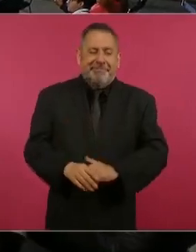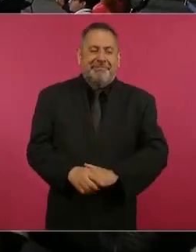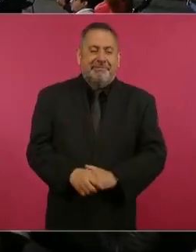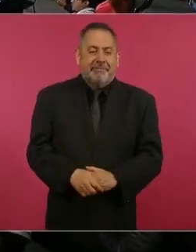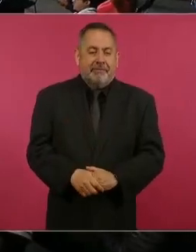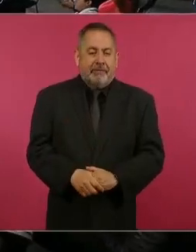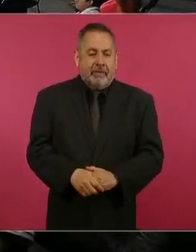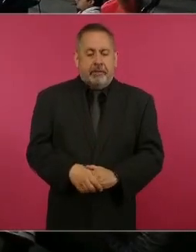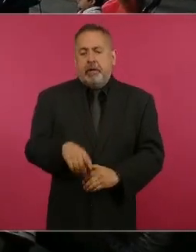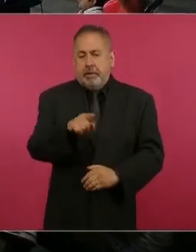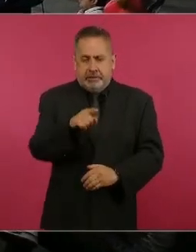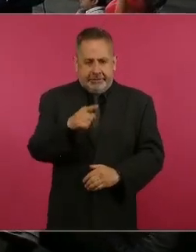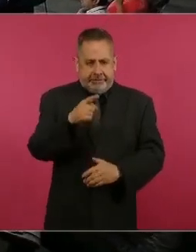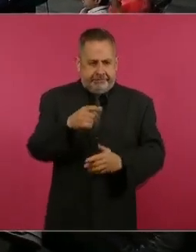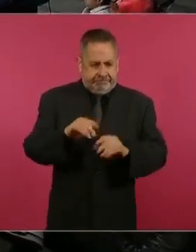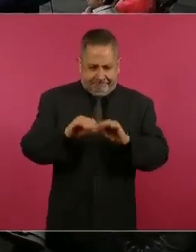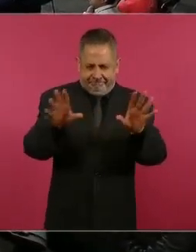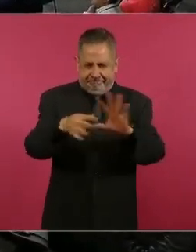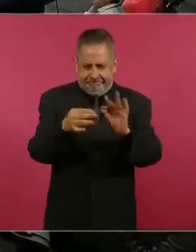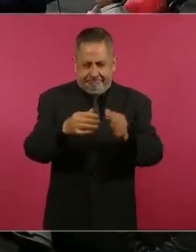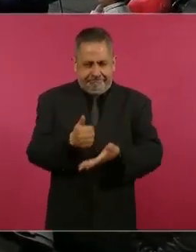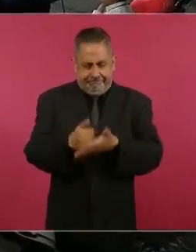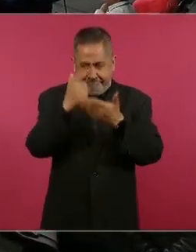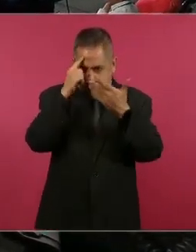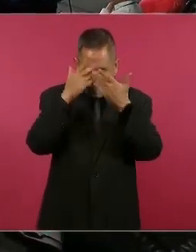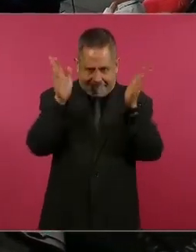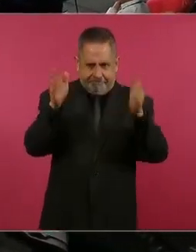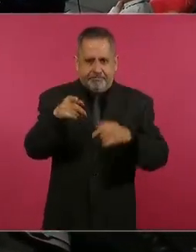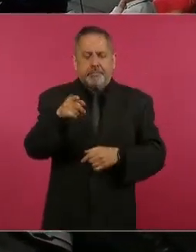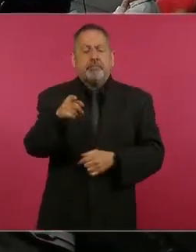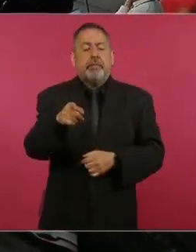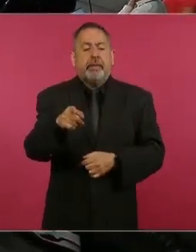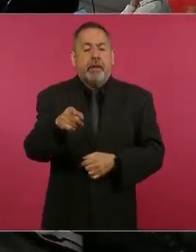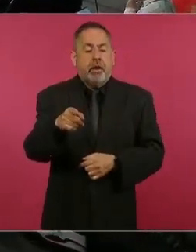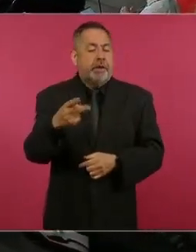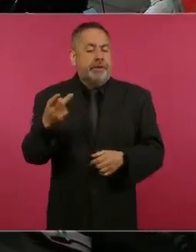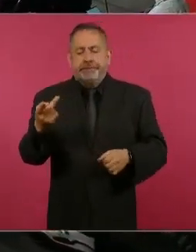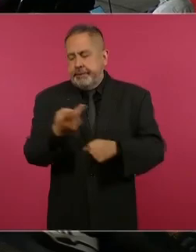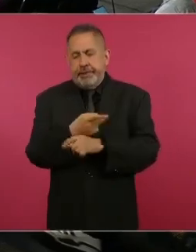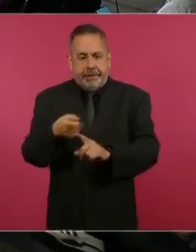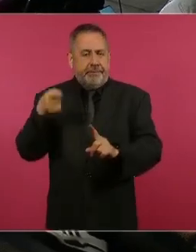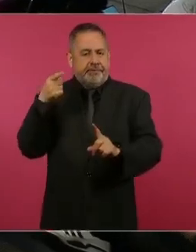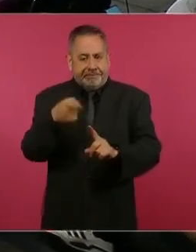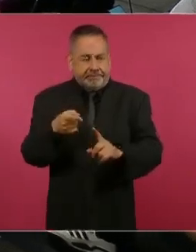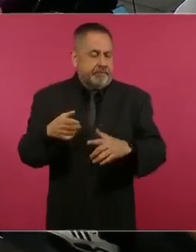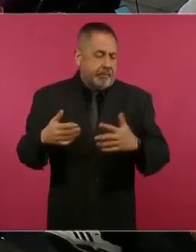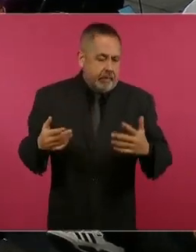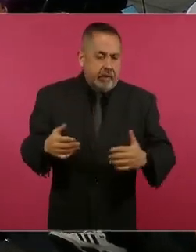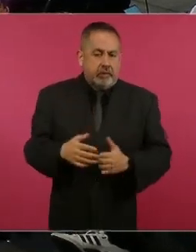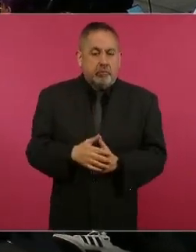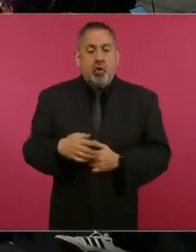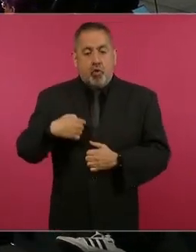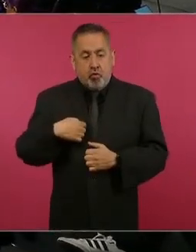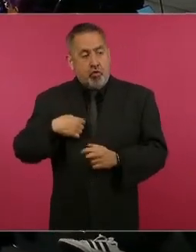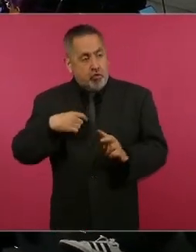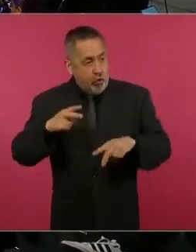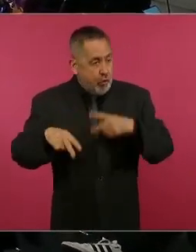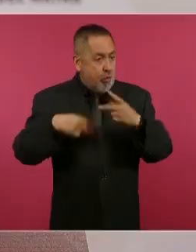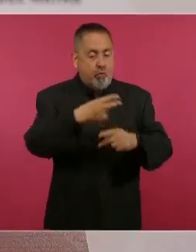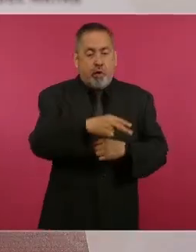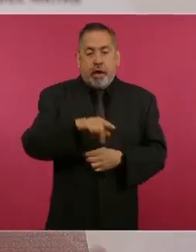pero todo esto ayuda mucho. Bueno, el caso es que voy a Jalisco